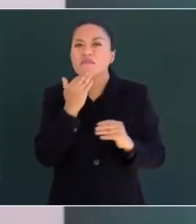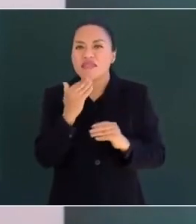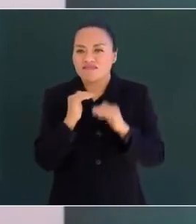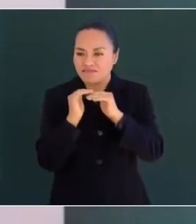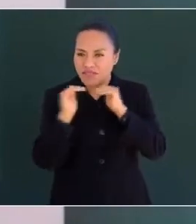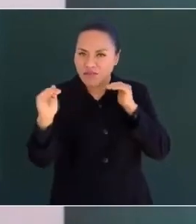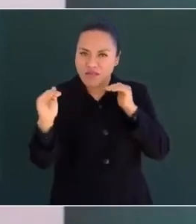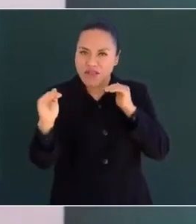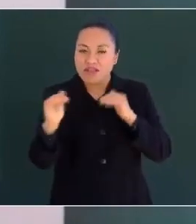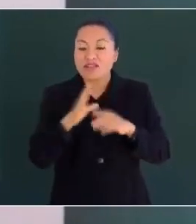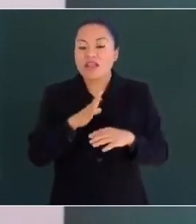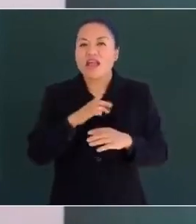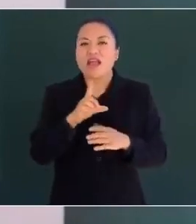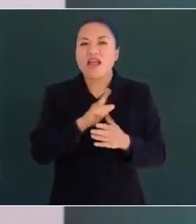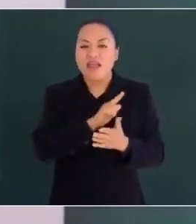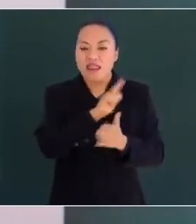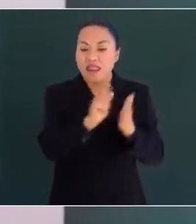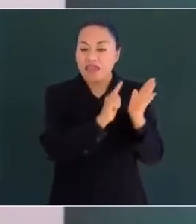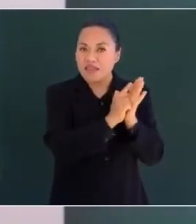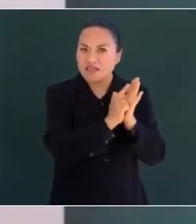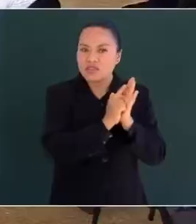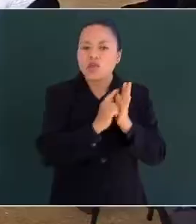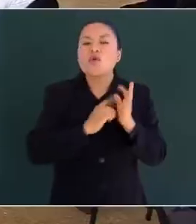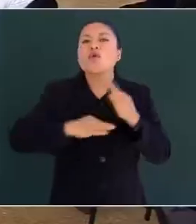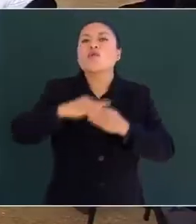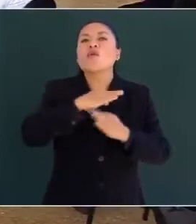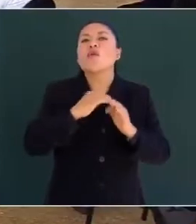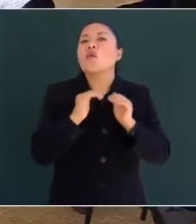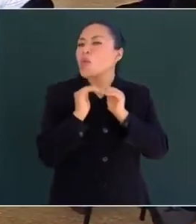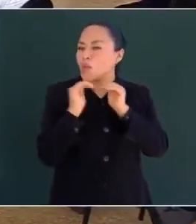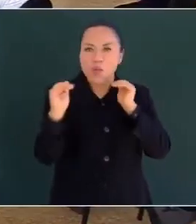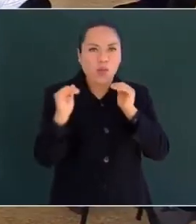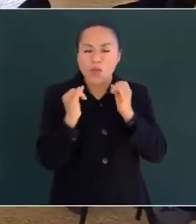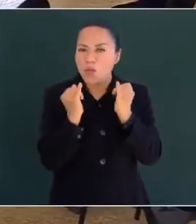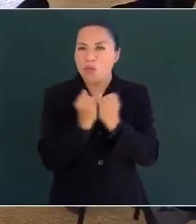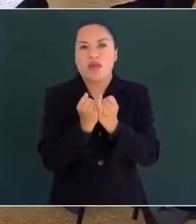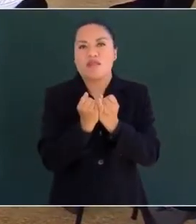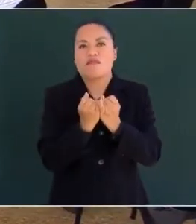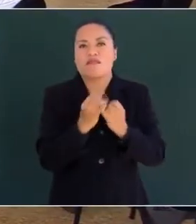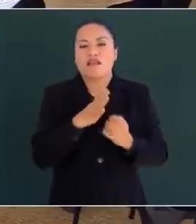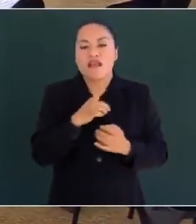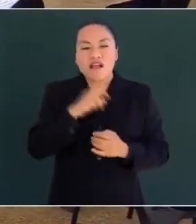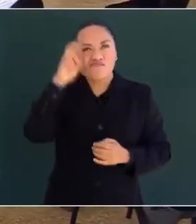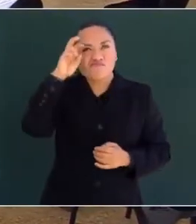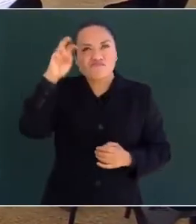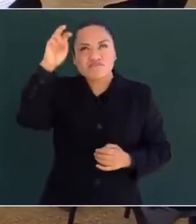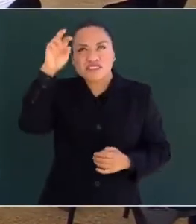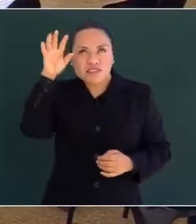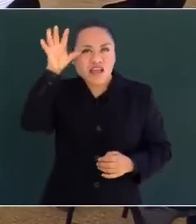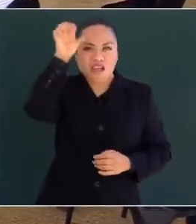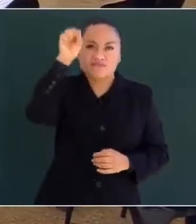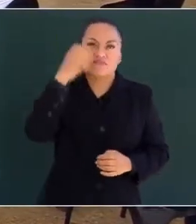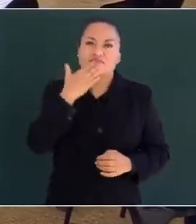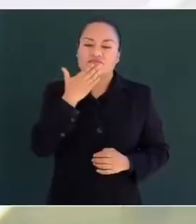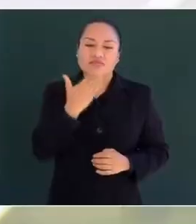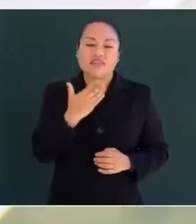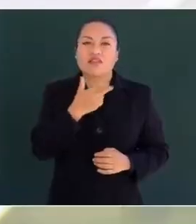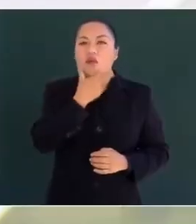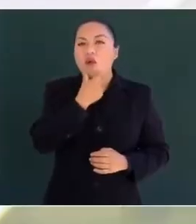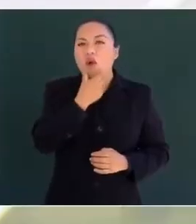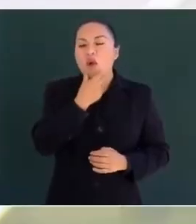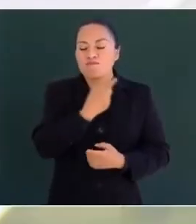el sueño de que ante la ley todos somos iguales, el sueño de ayer y de hoy de alcanzar la dignidad del hombre